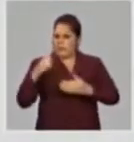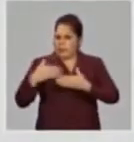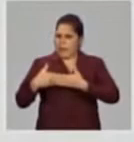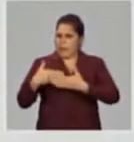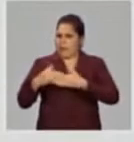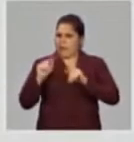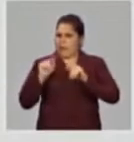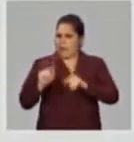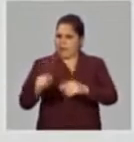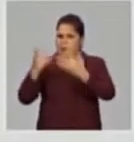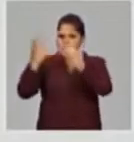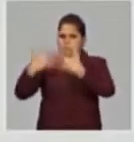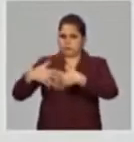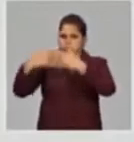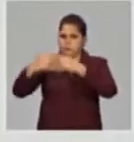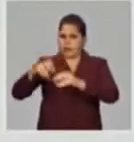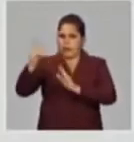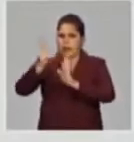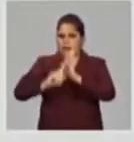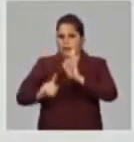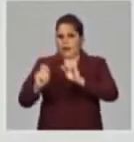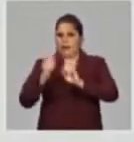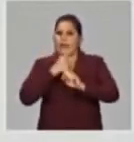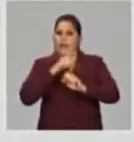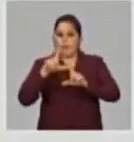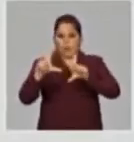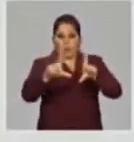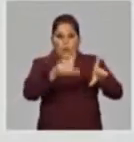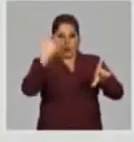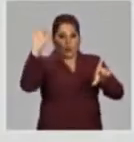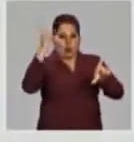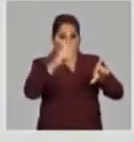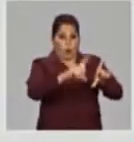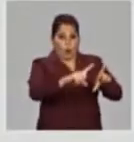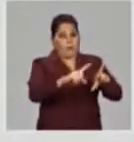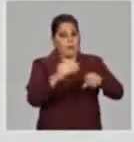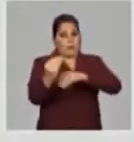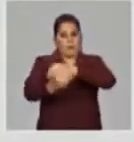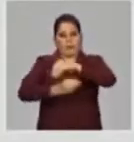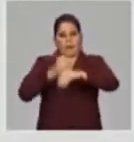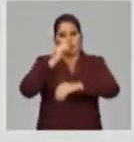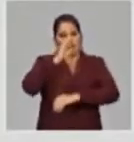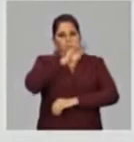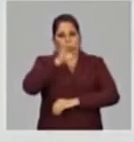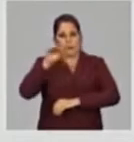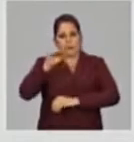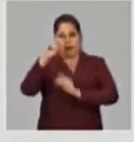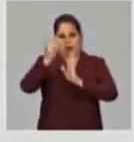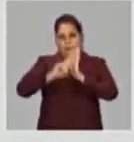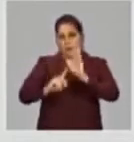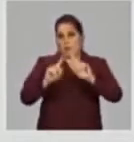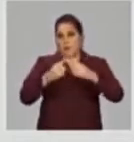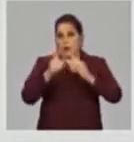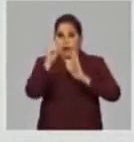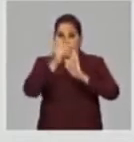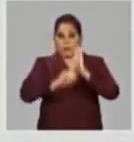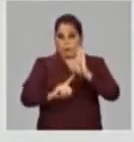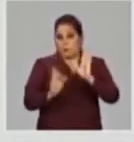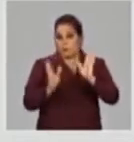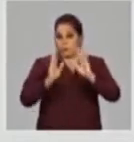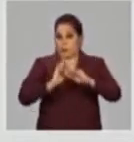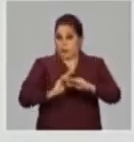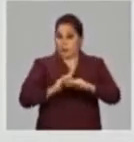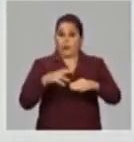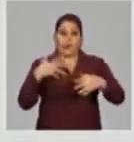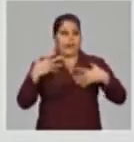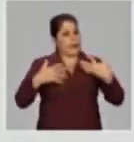que generan electricidad con fuentes renovables y eso se acomodó a los nuevos niveles, de manera que tú estimules el